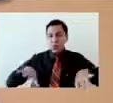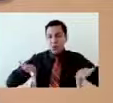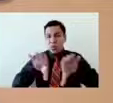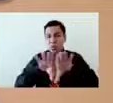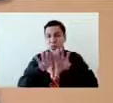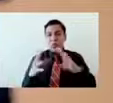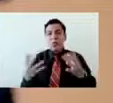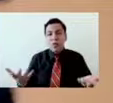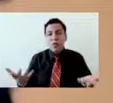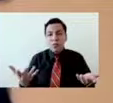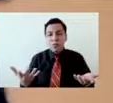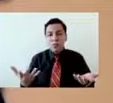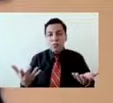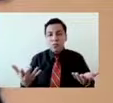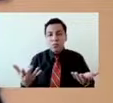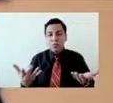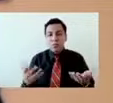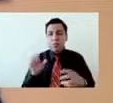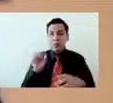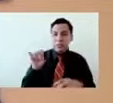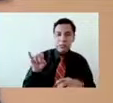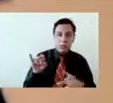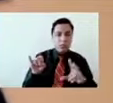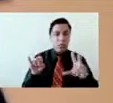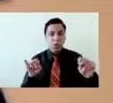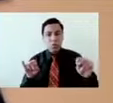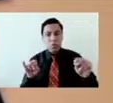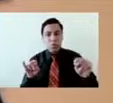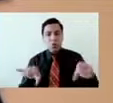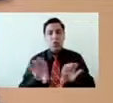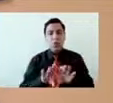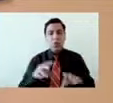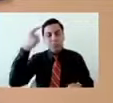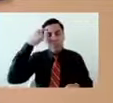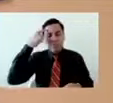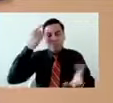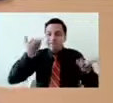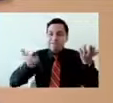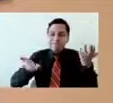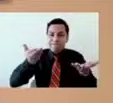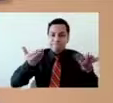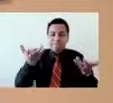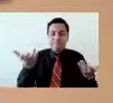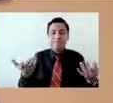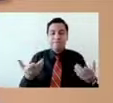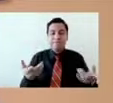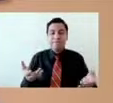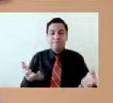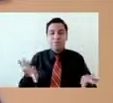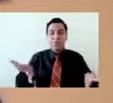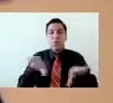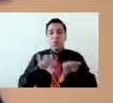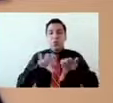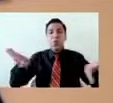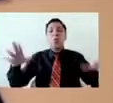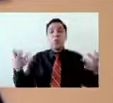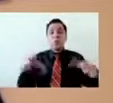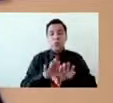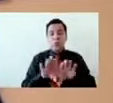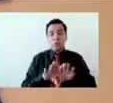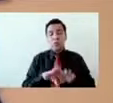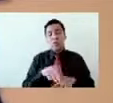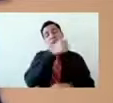de sí o no, no hay una respuesta cerrada, porque tiene que ver en cómo cada uno lo hemos estado viviendo.